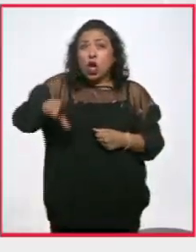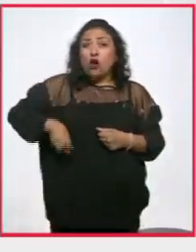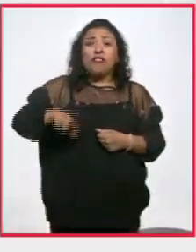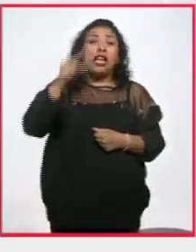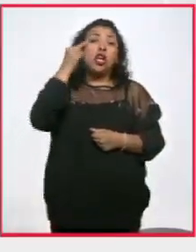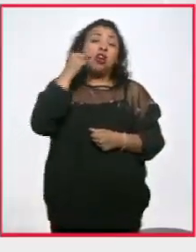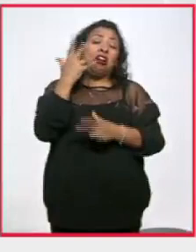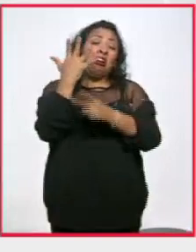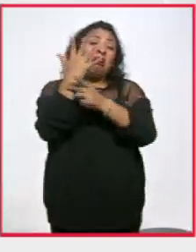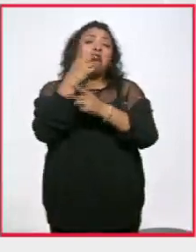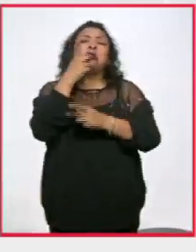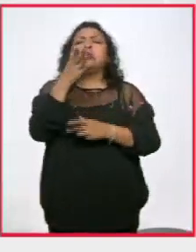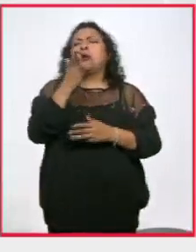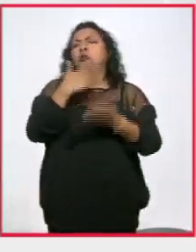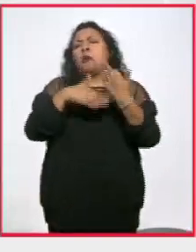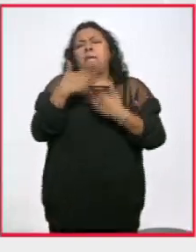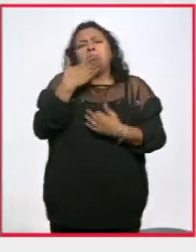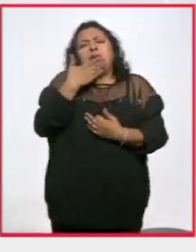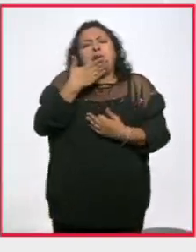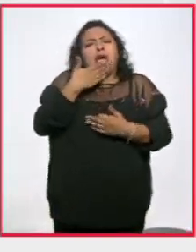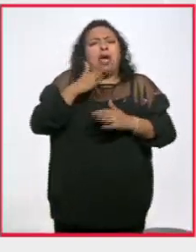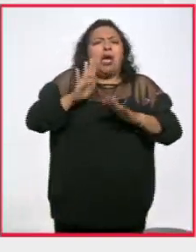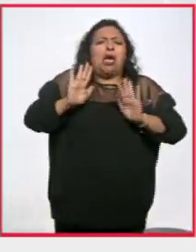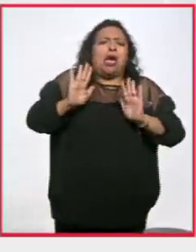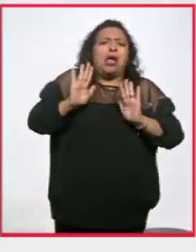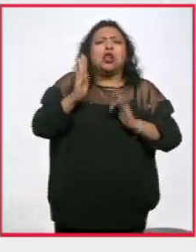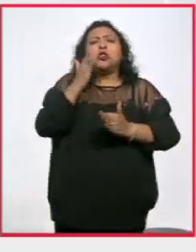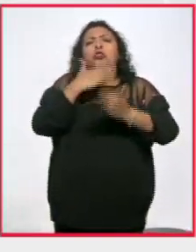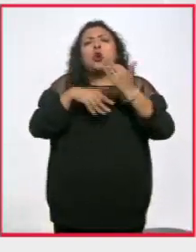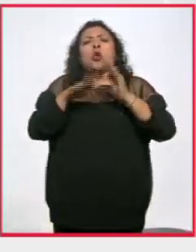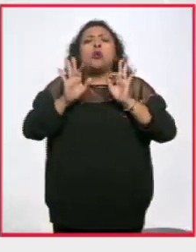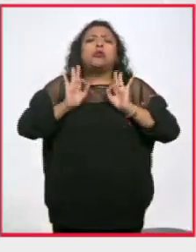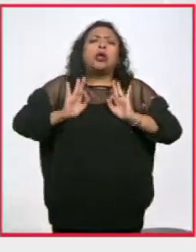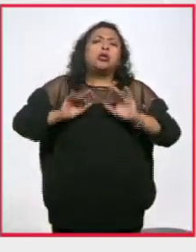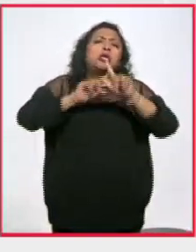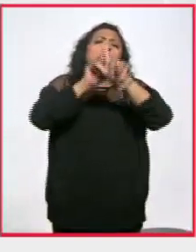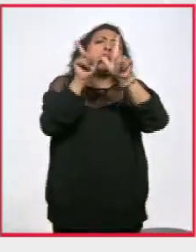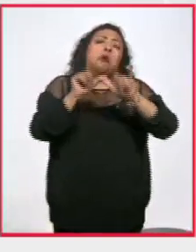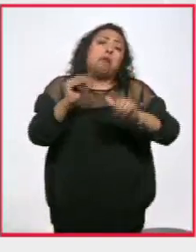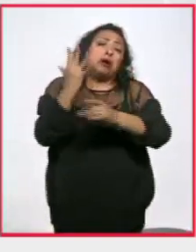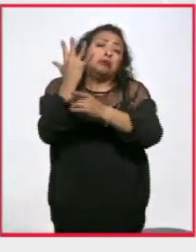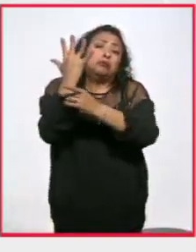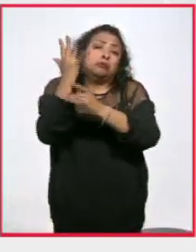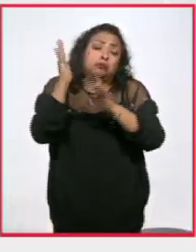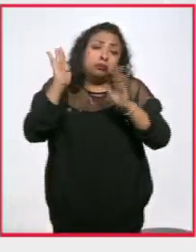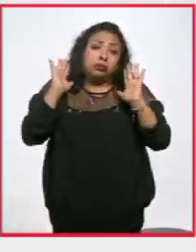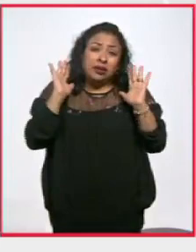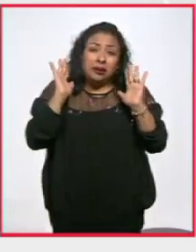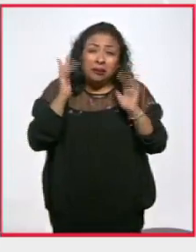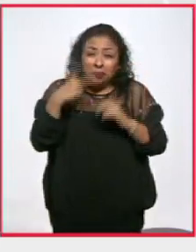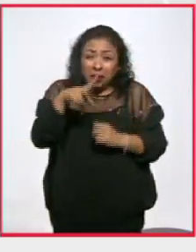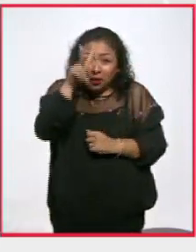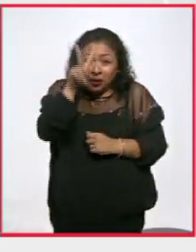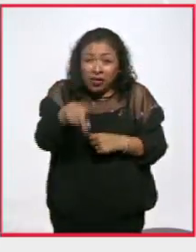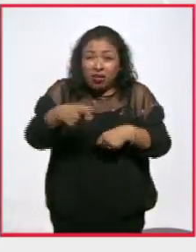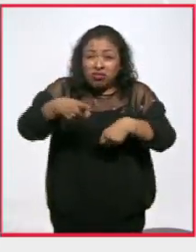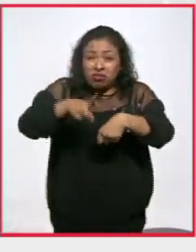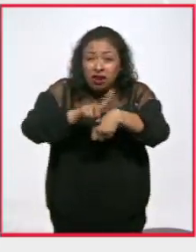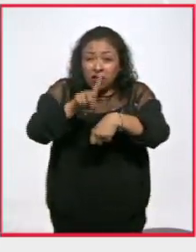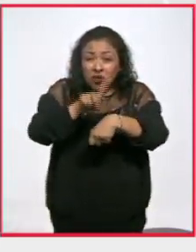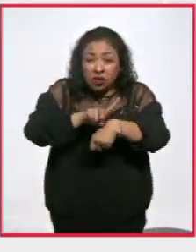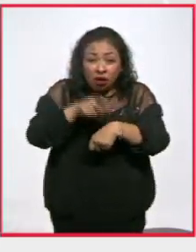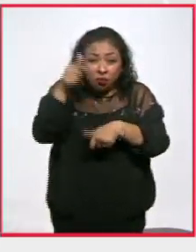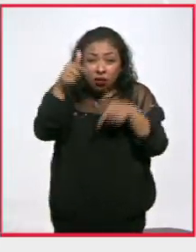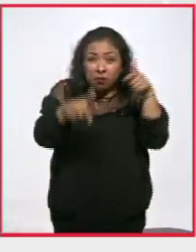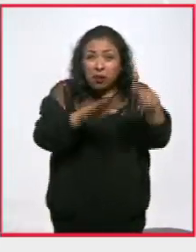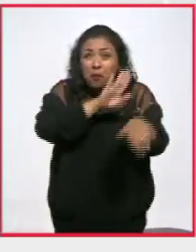Guerrero dice que todo está bien, que todo es paz y tranquilidad. Cuanto a diario hay muertos,